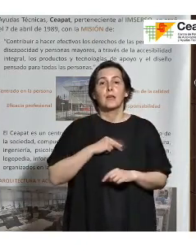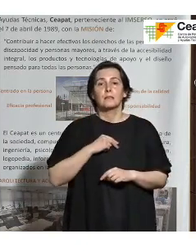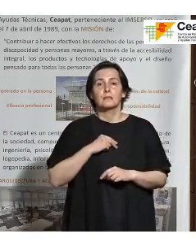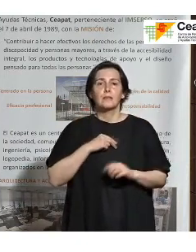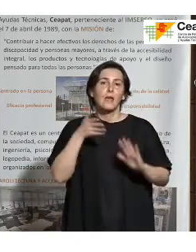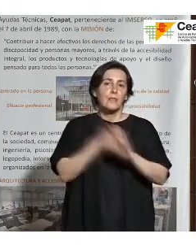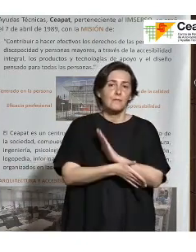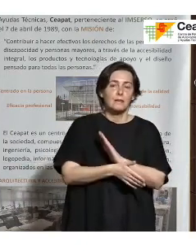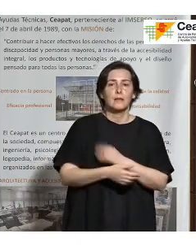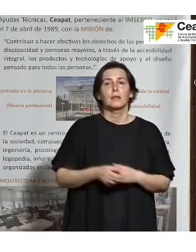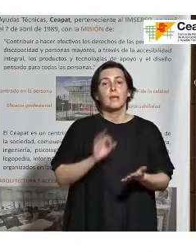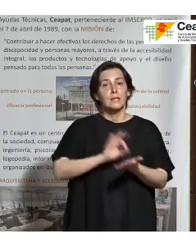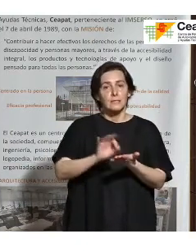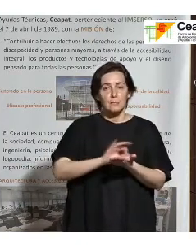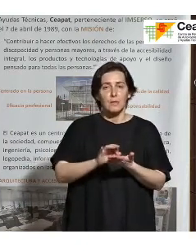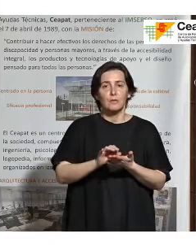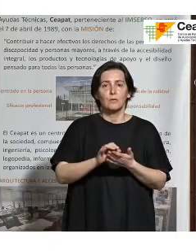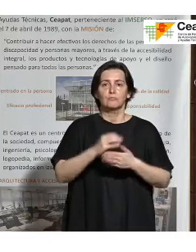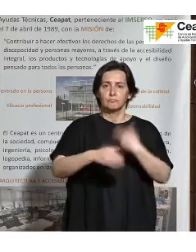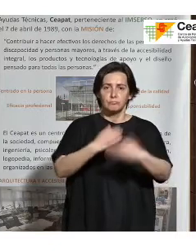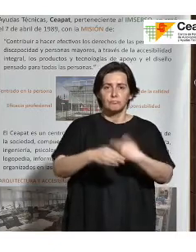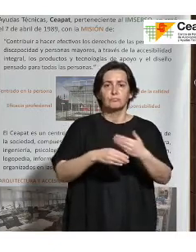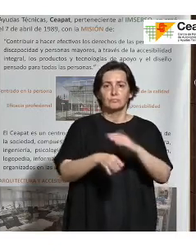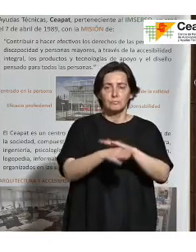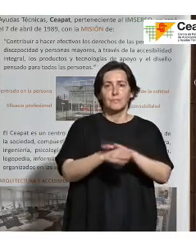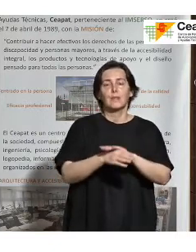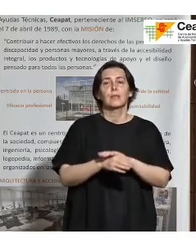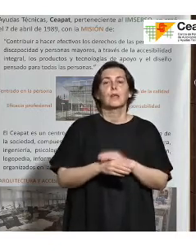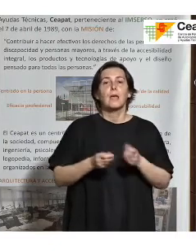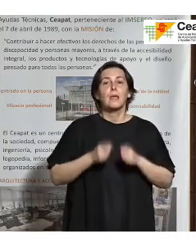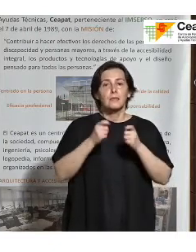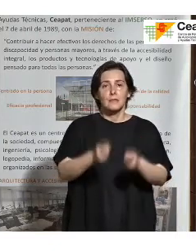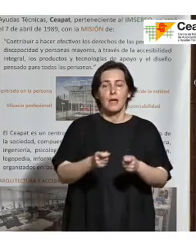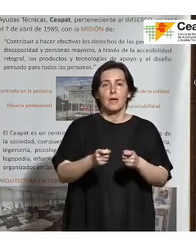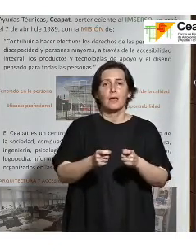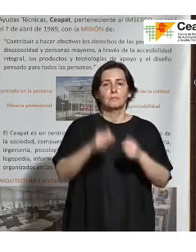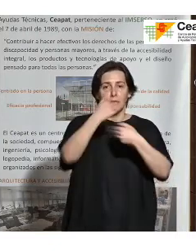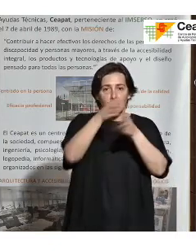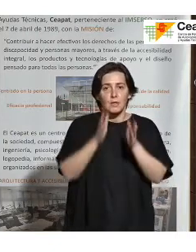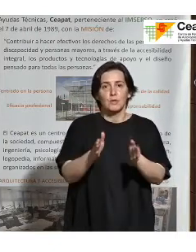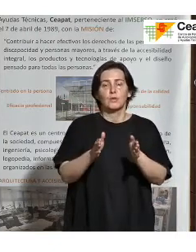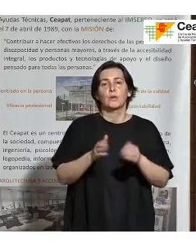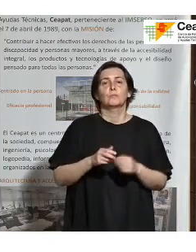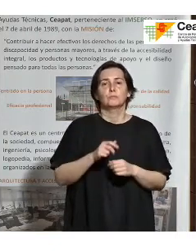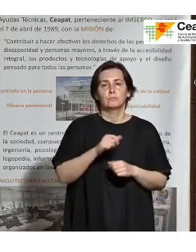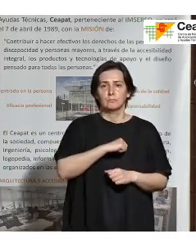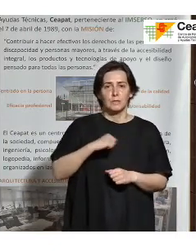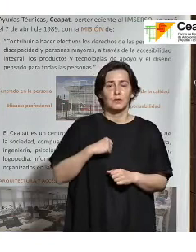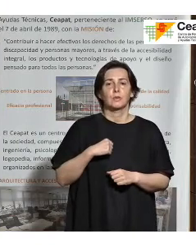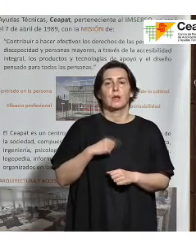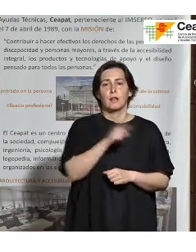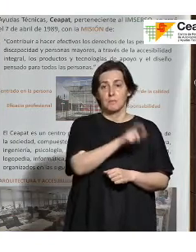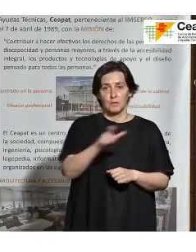servicio que, de forma ininterrumpida, presta atención personalizada a la persona usuaria, da respuesta